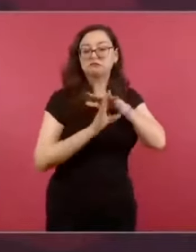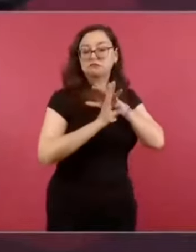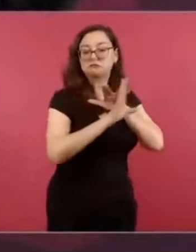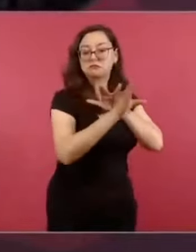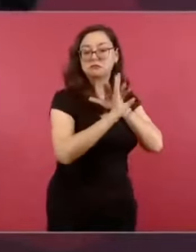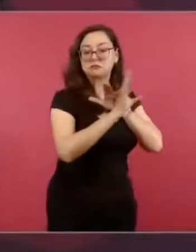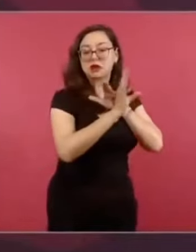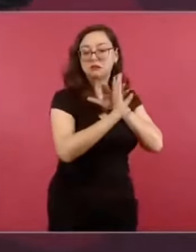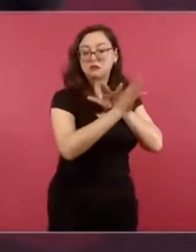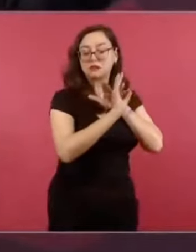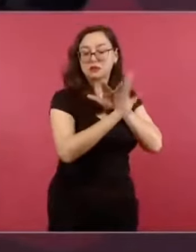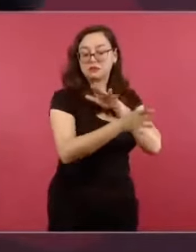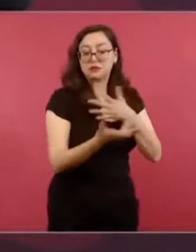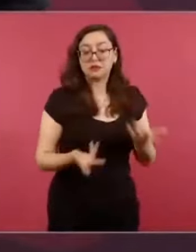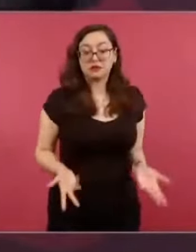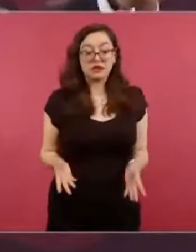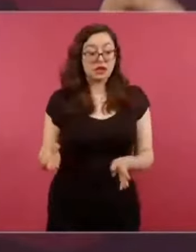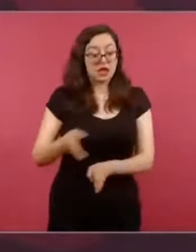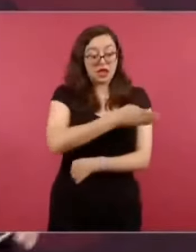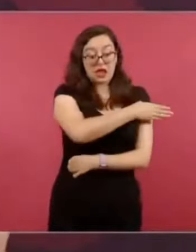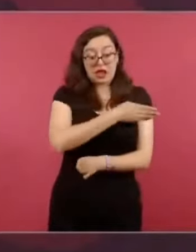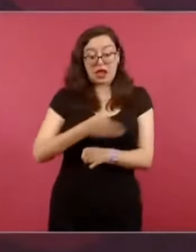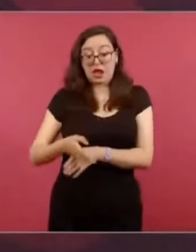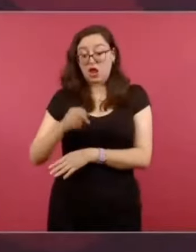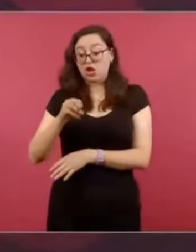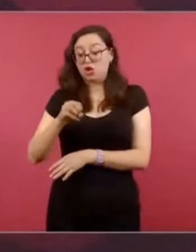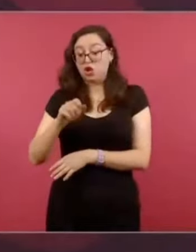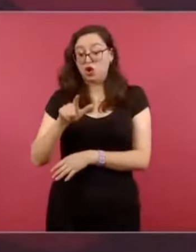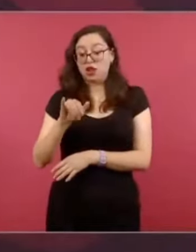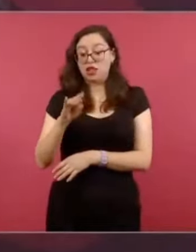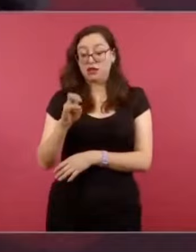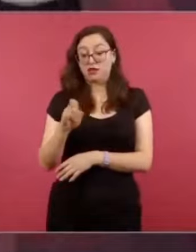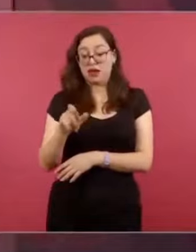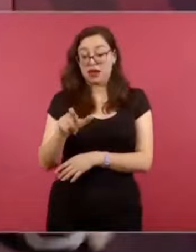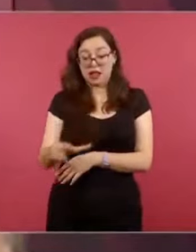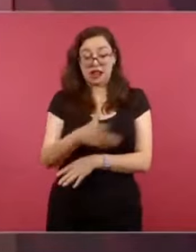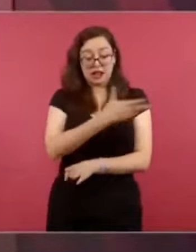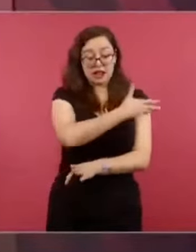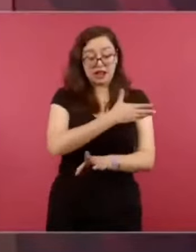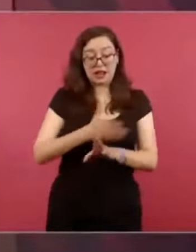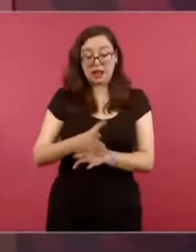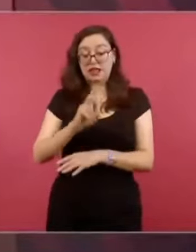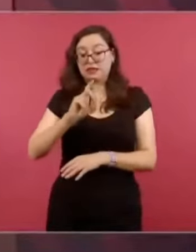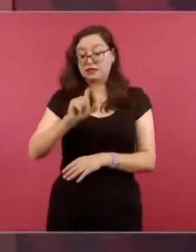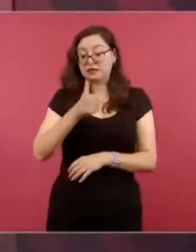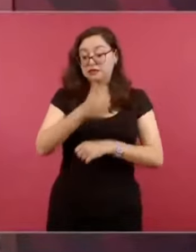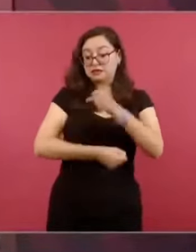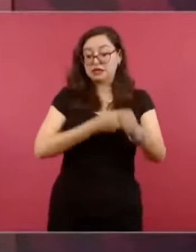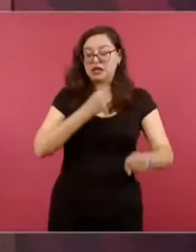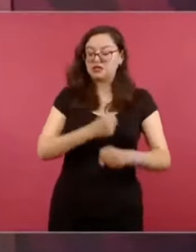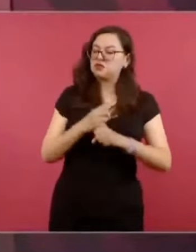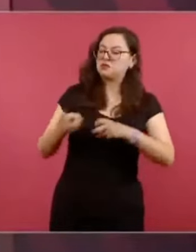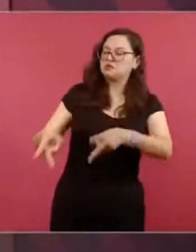mientras estaban saqueando y robando a sus anchas unos cuantos